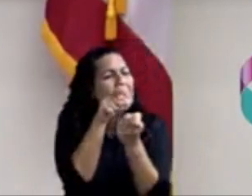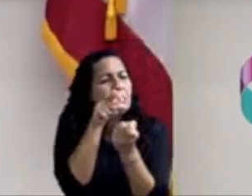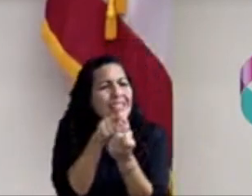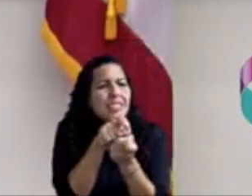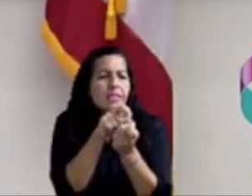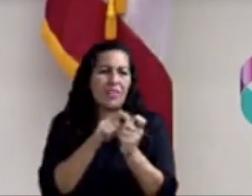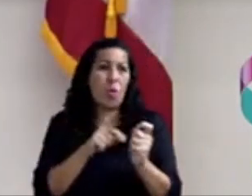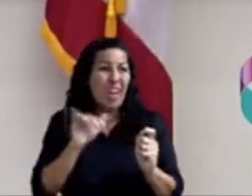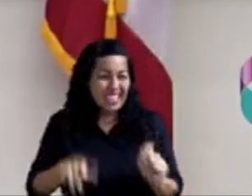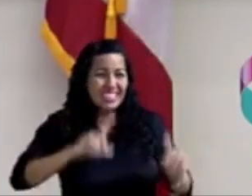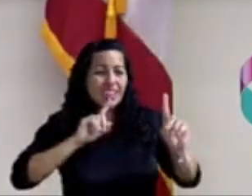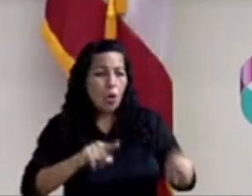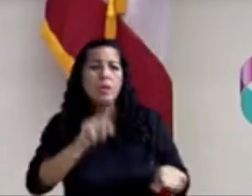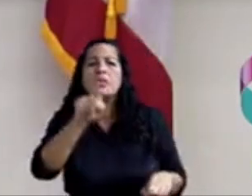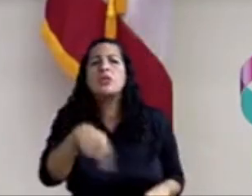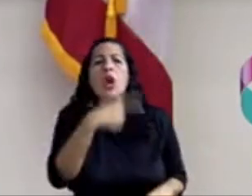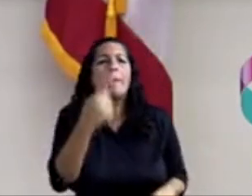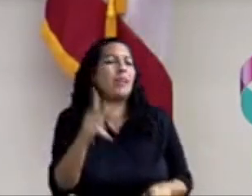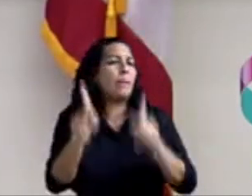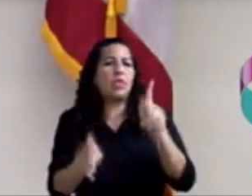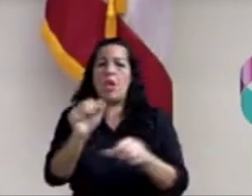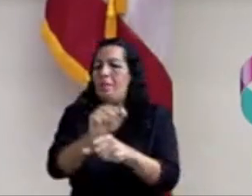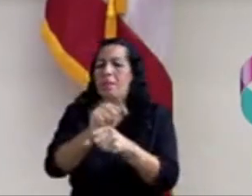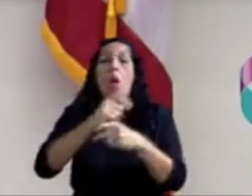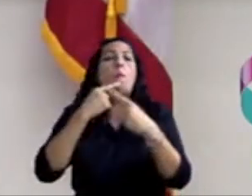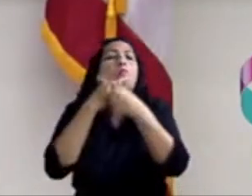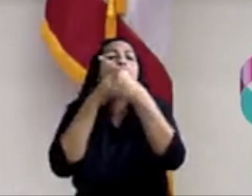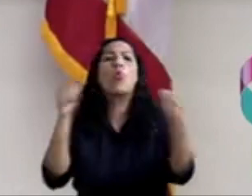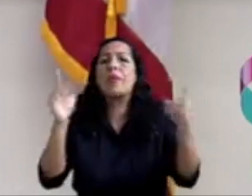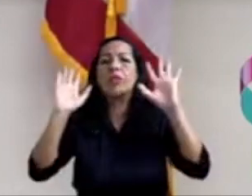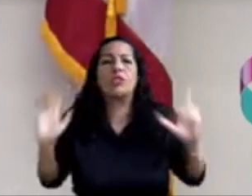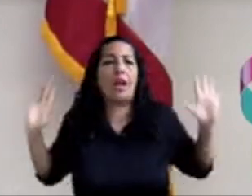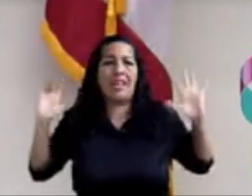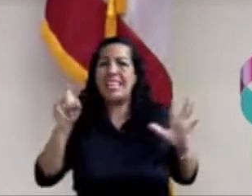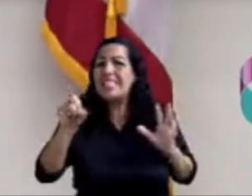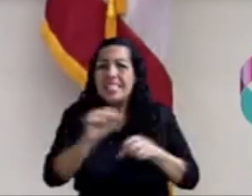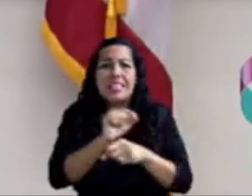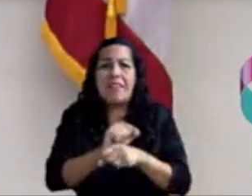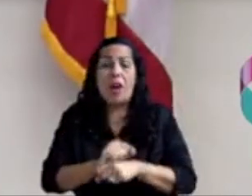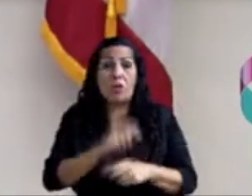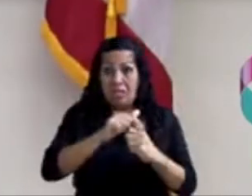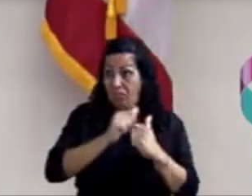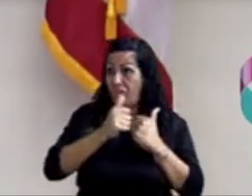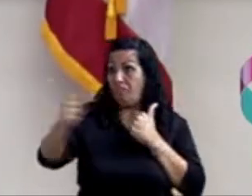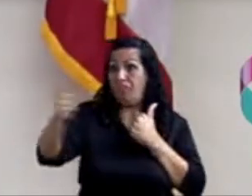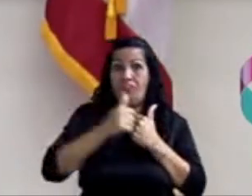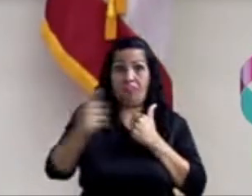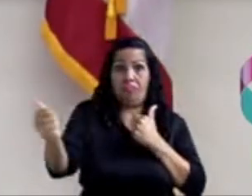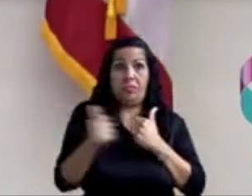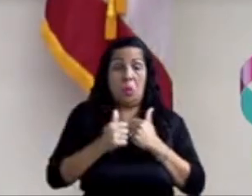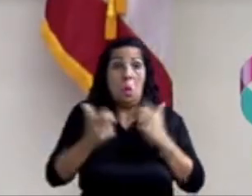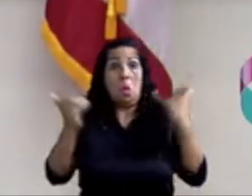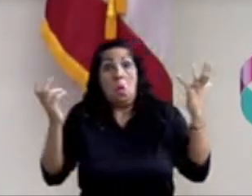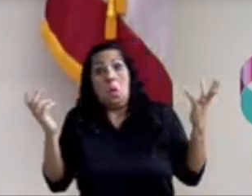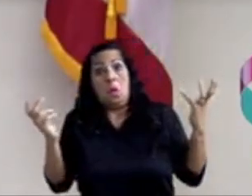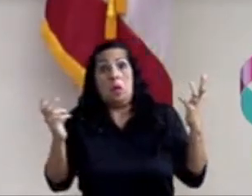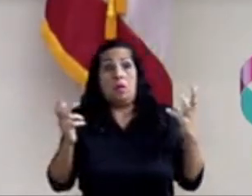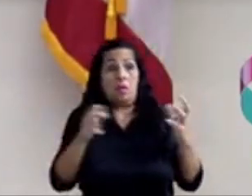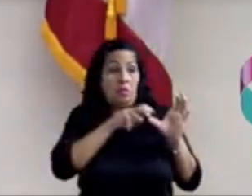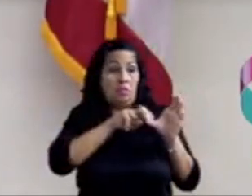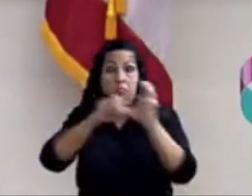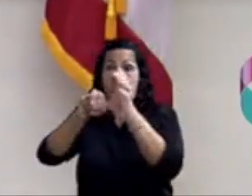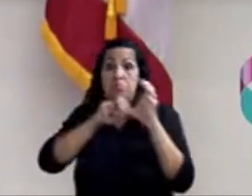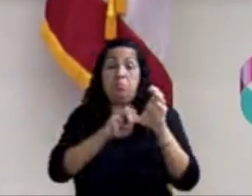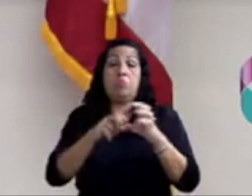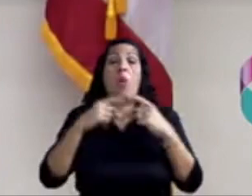orden, lo que la aplica es empleados públicos, el empleado público llega a su trabajo. Y llega a su trabajo, ya sea por vía de transportación